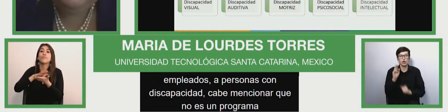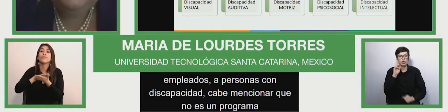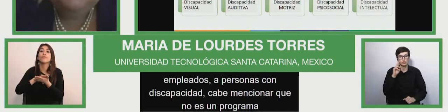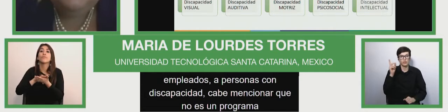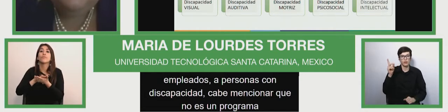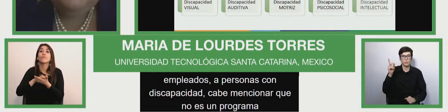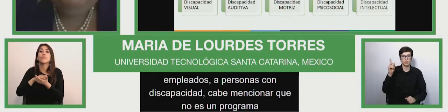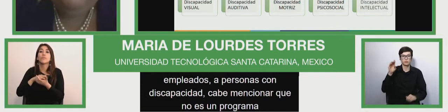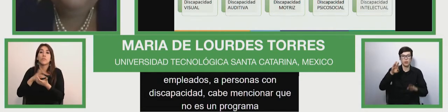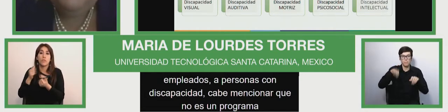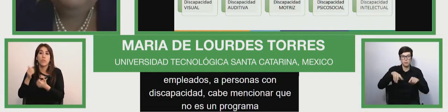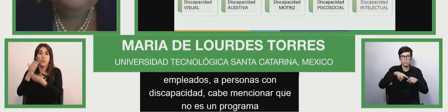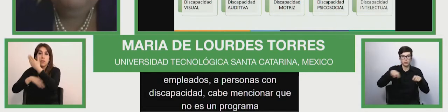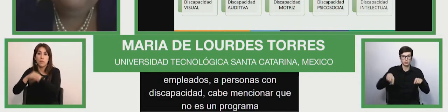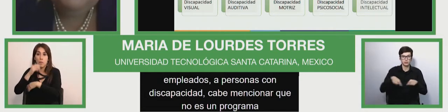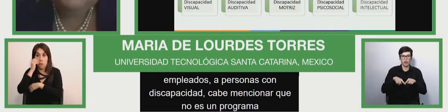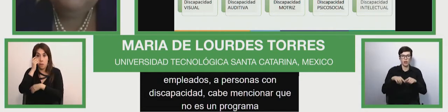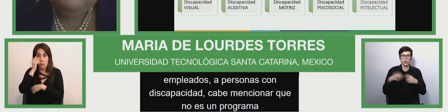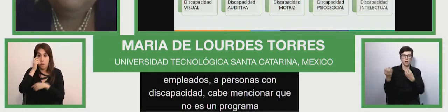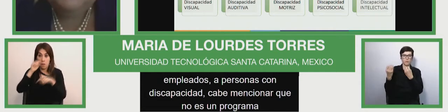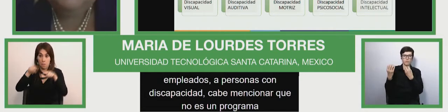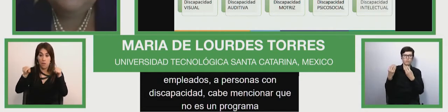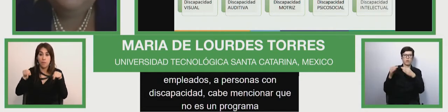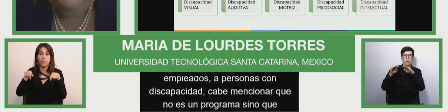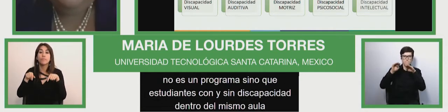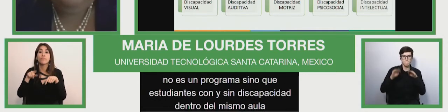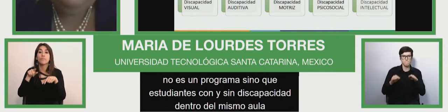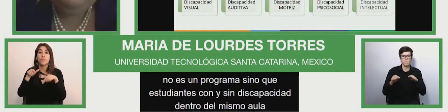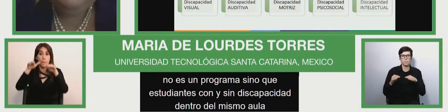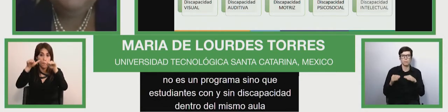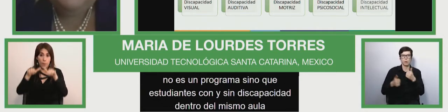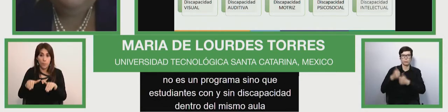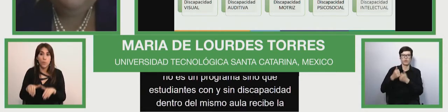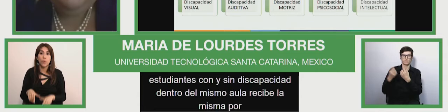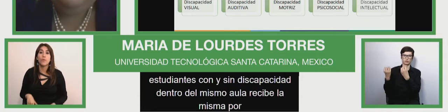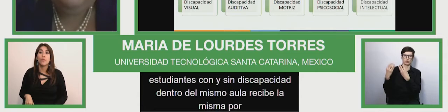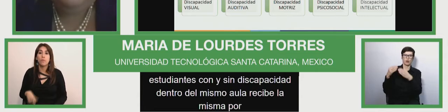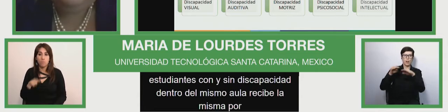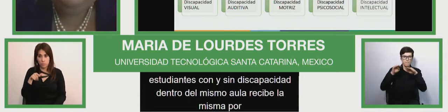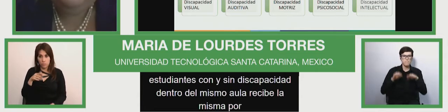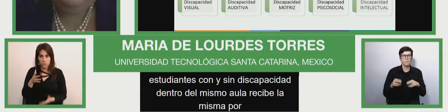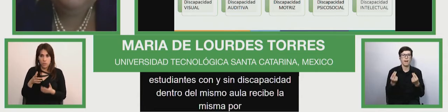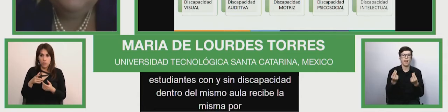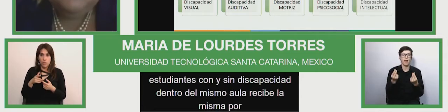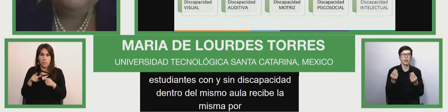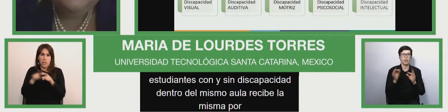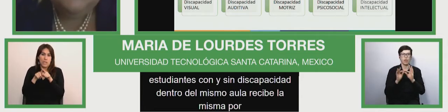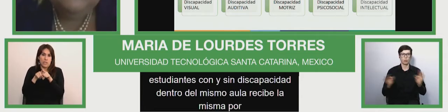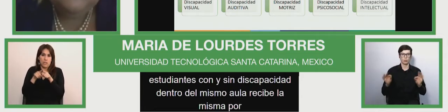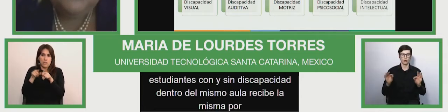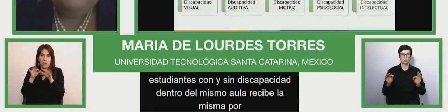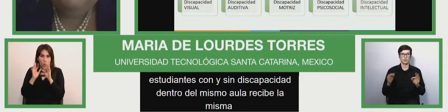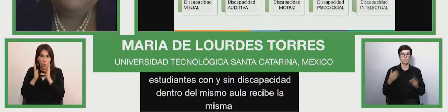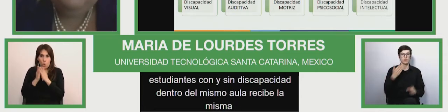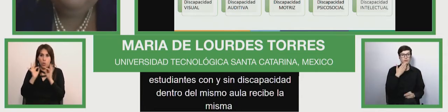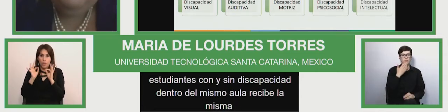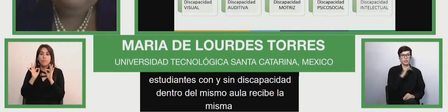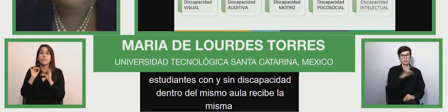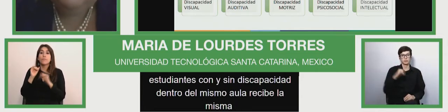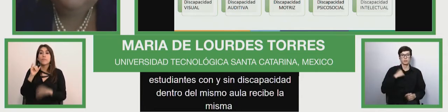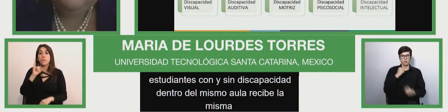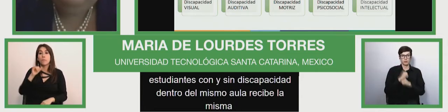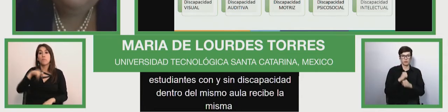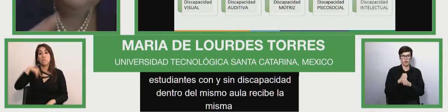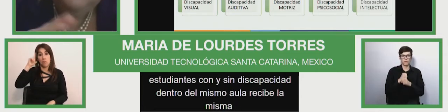reciben la misma formación profesional con la misma calidad educativa y siempre trabajamos bajo la